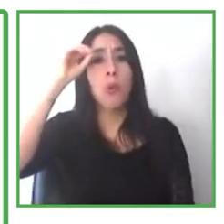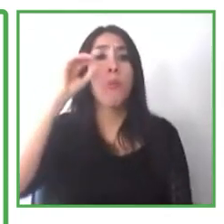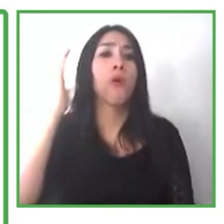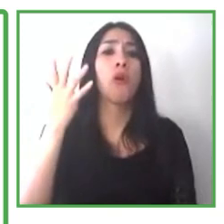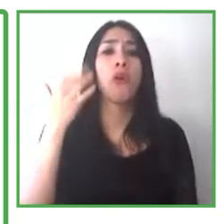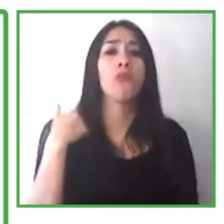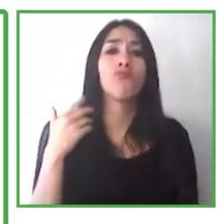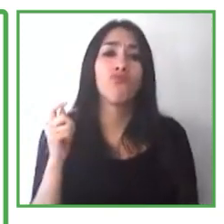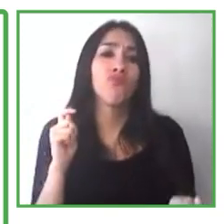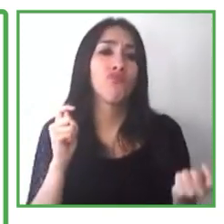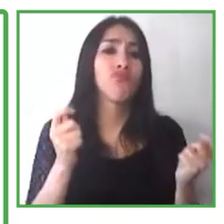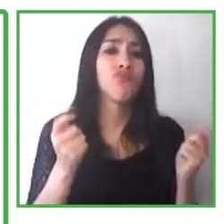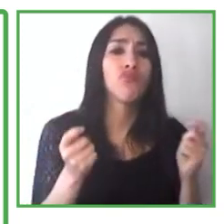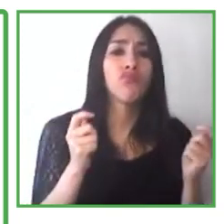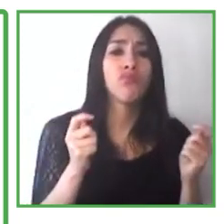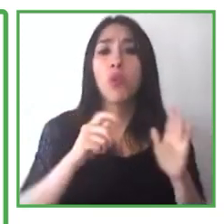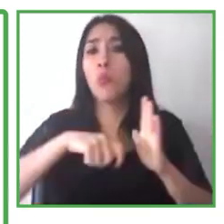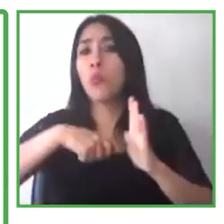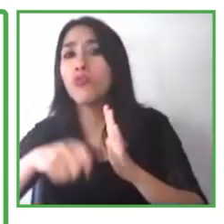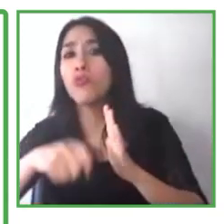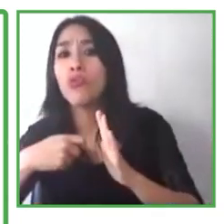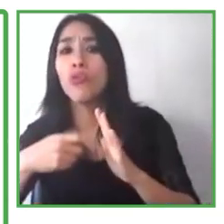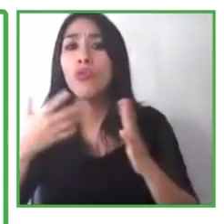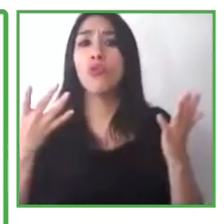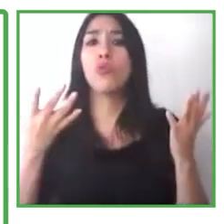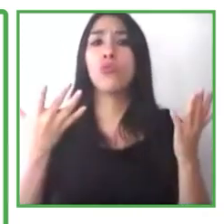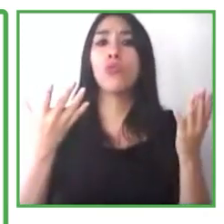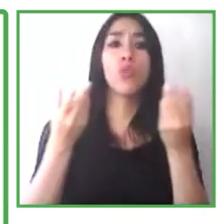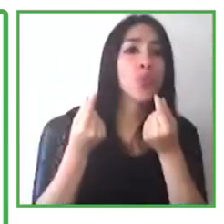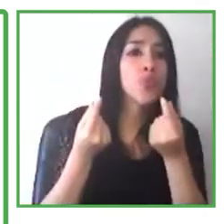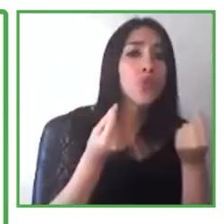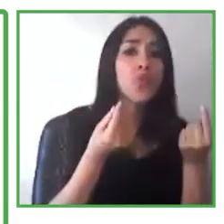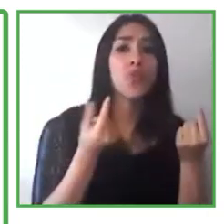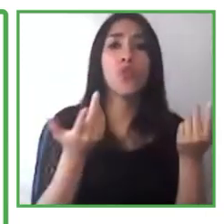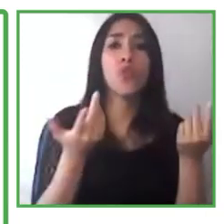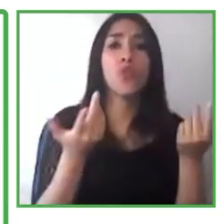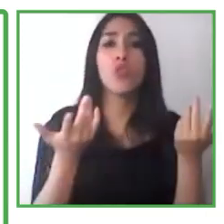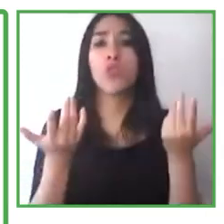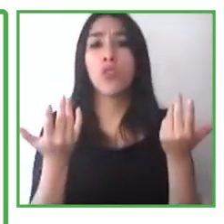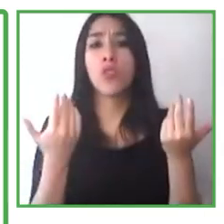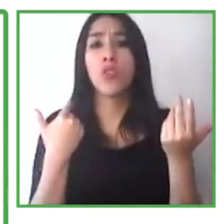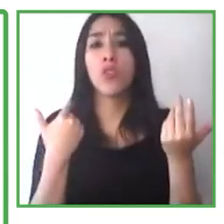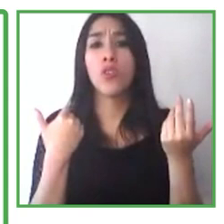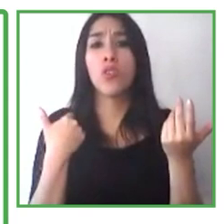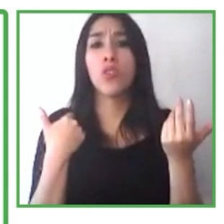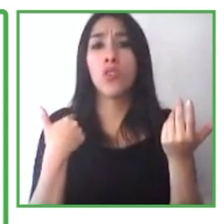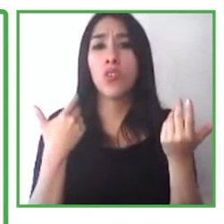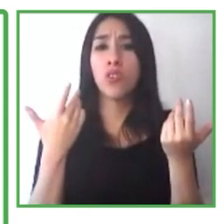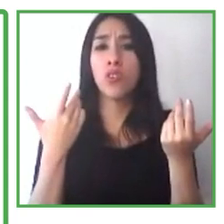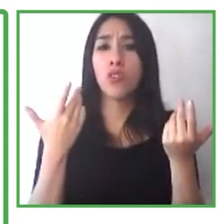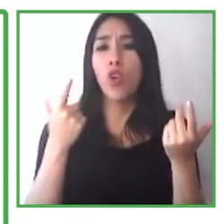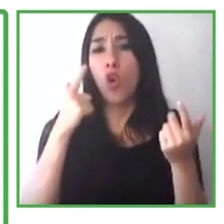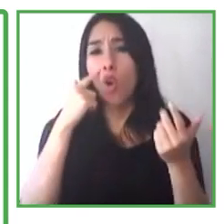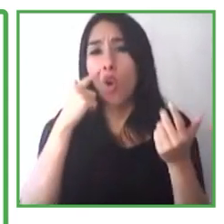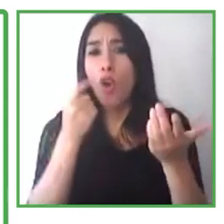entregar herramientas, o bueno, la forma de software, o equipos.